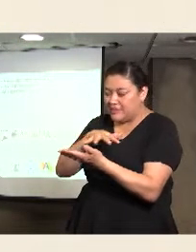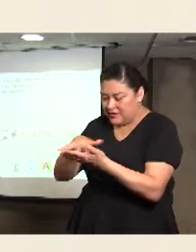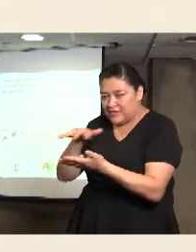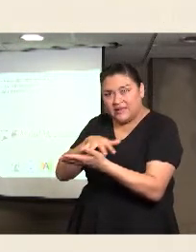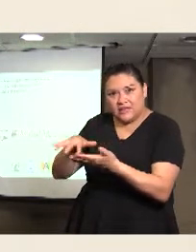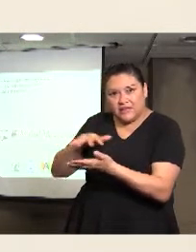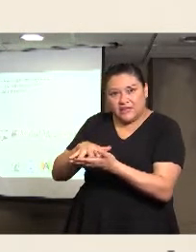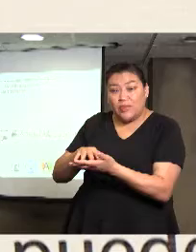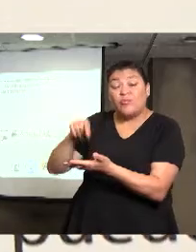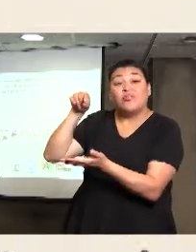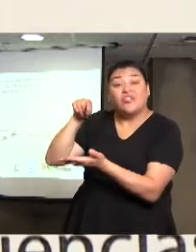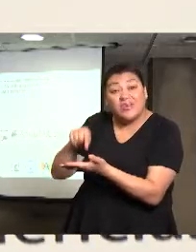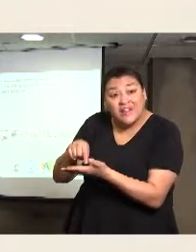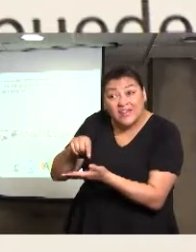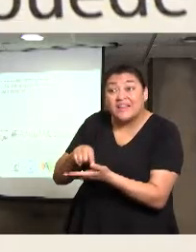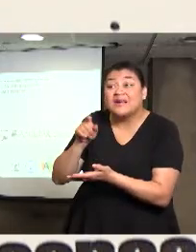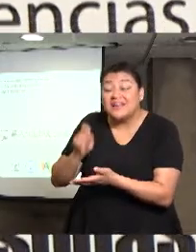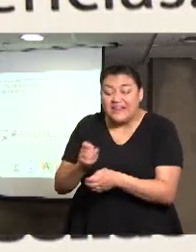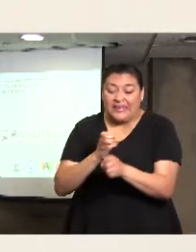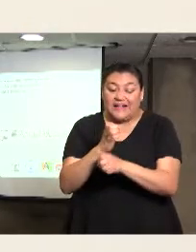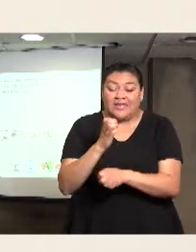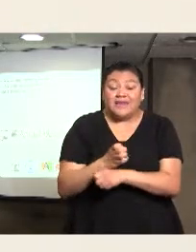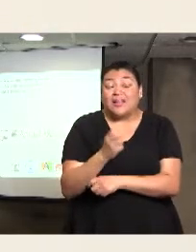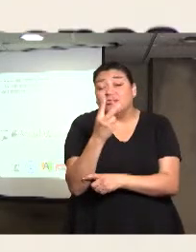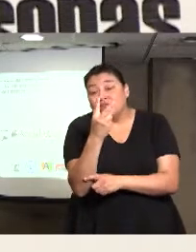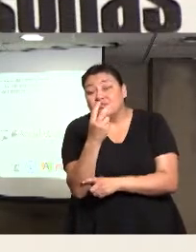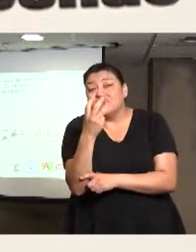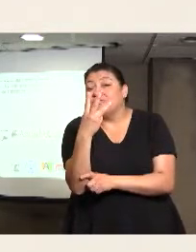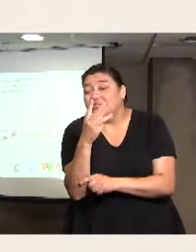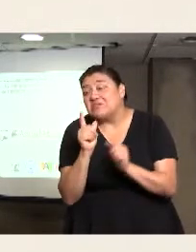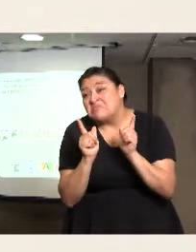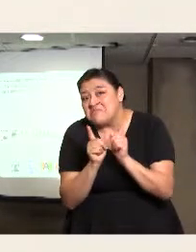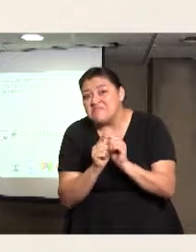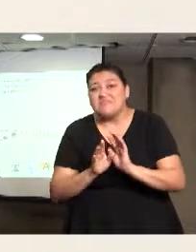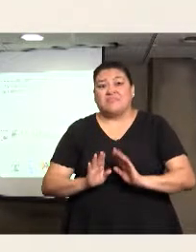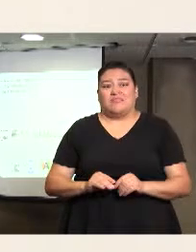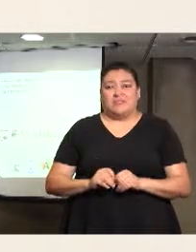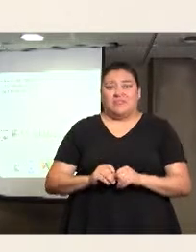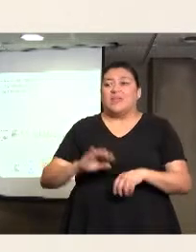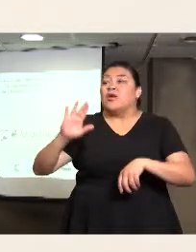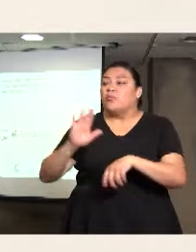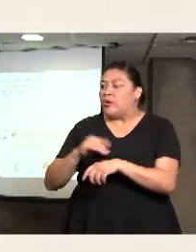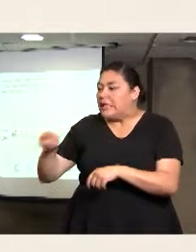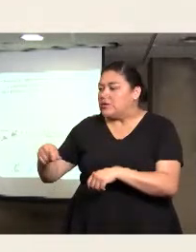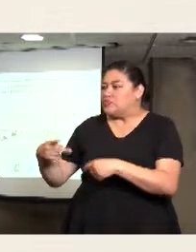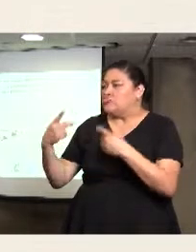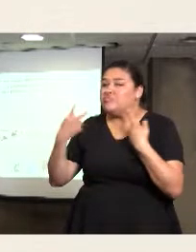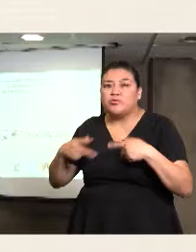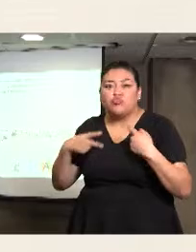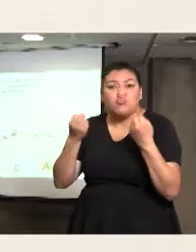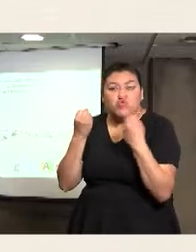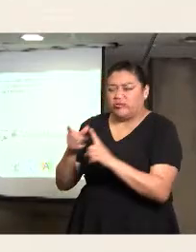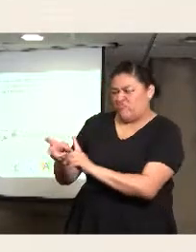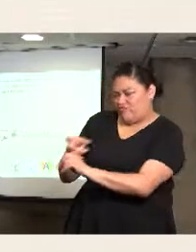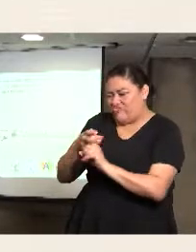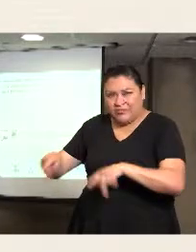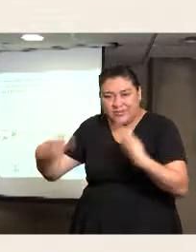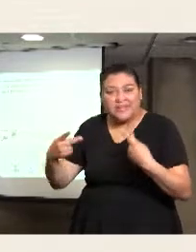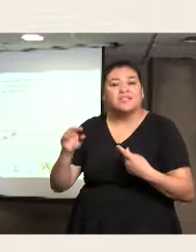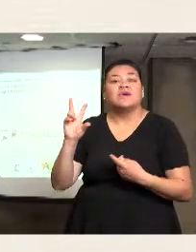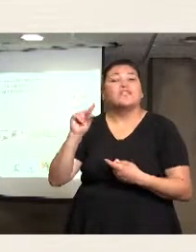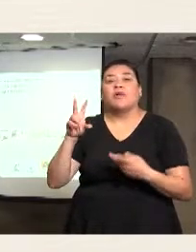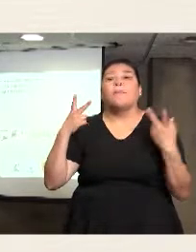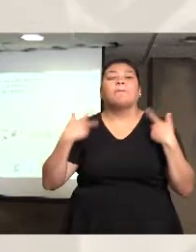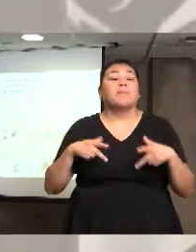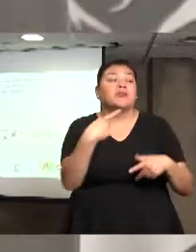tres entidades federativas, y que no significa que son las que tienen mayor trata, sino las que han hecho un impulso mayor en torno a esto, es decir,